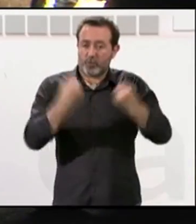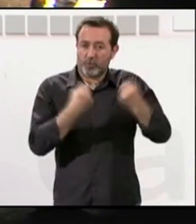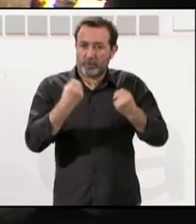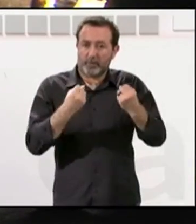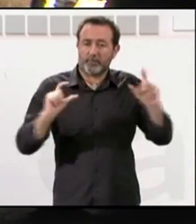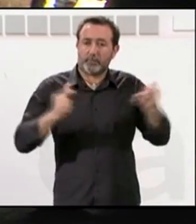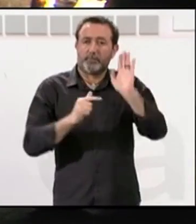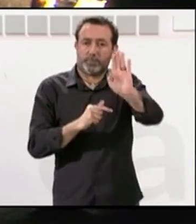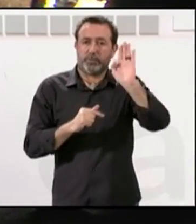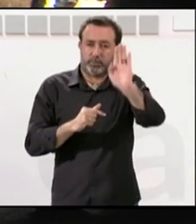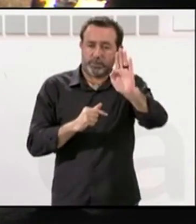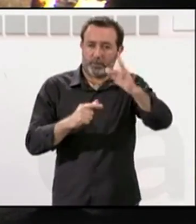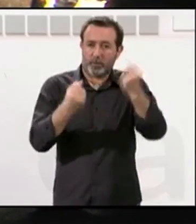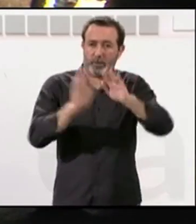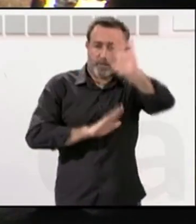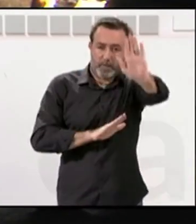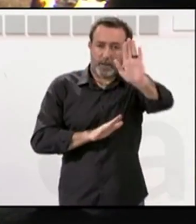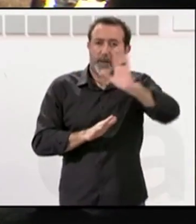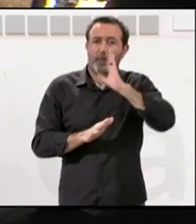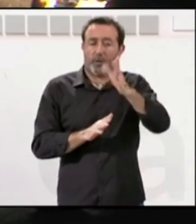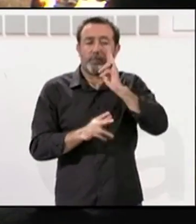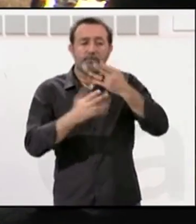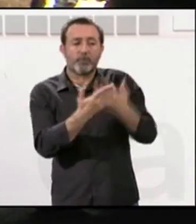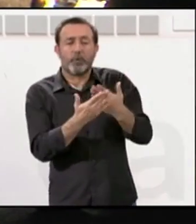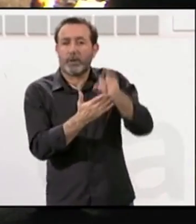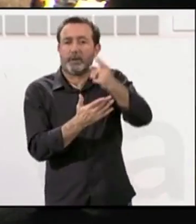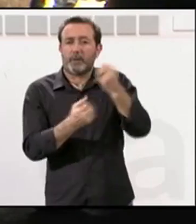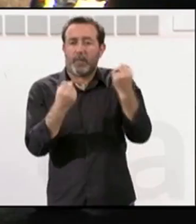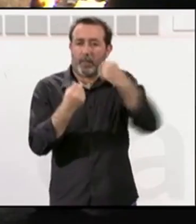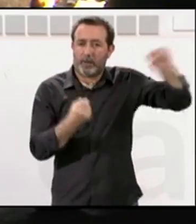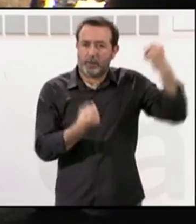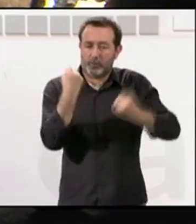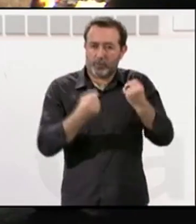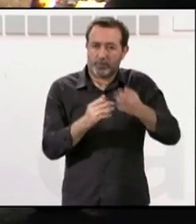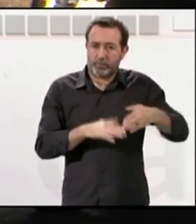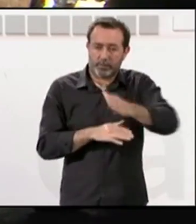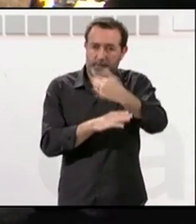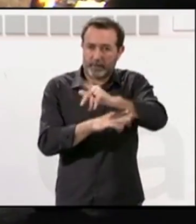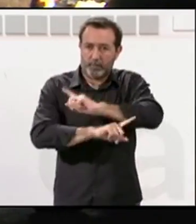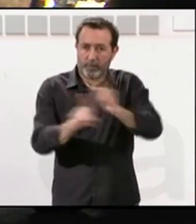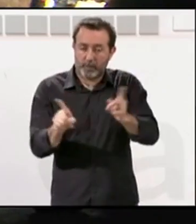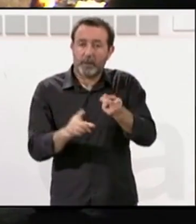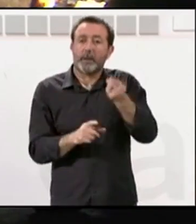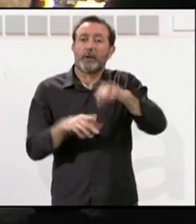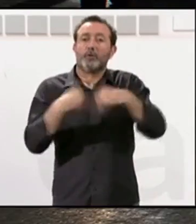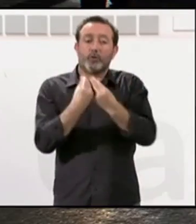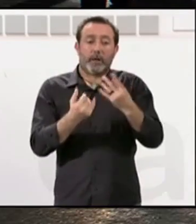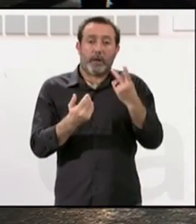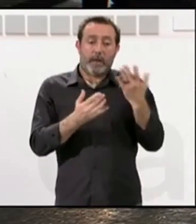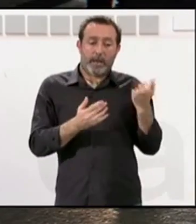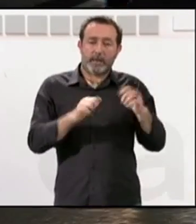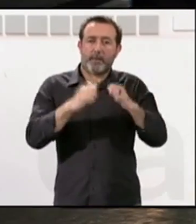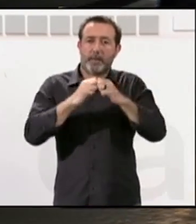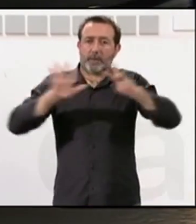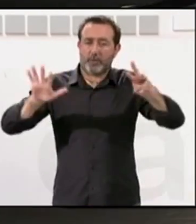interceptados por los agentes de la policía local después de comprobar que estaban circulando de forma indebida. 28 en el último día.